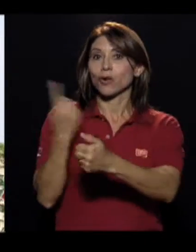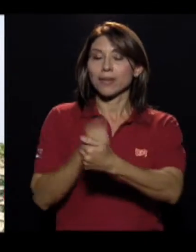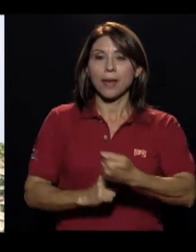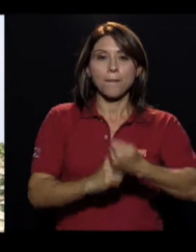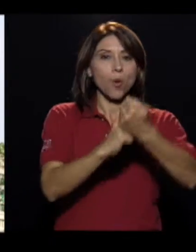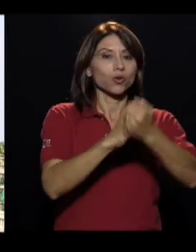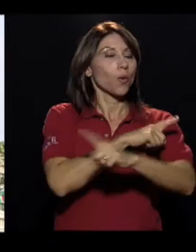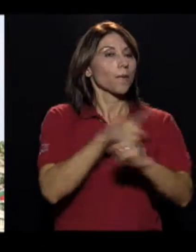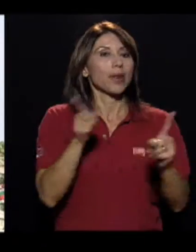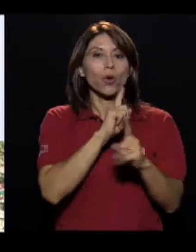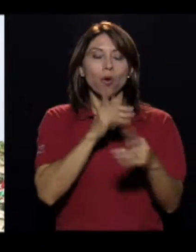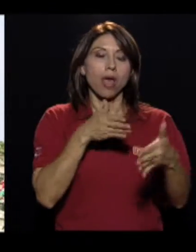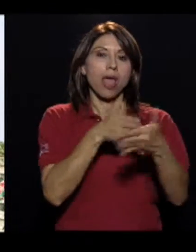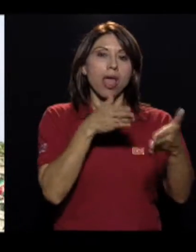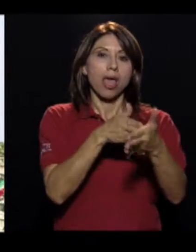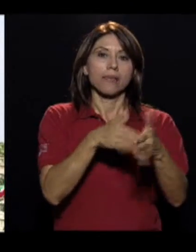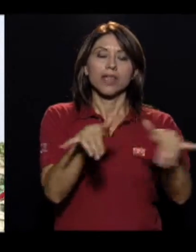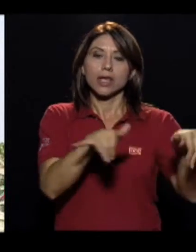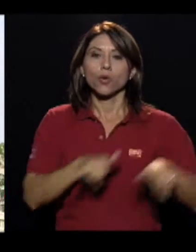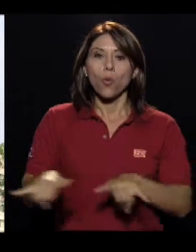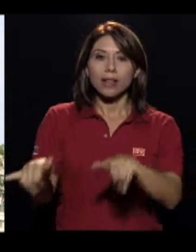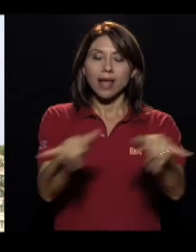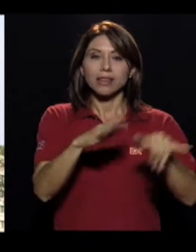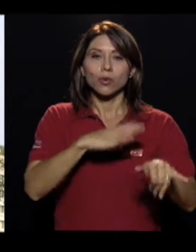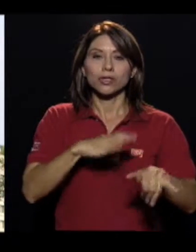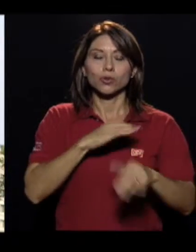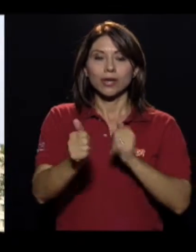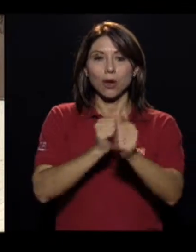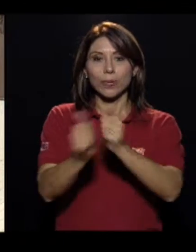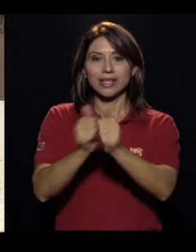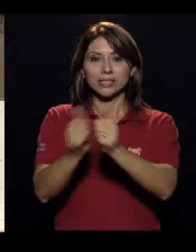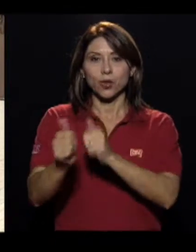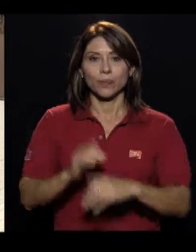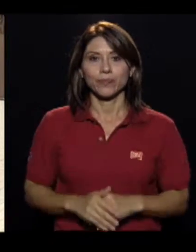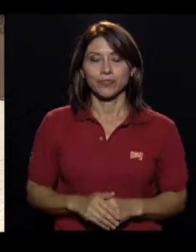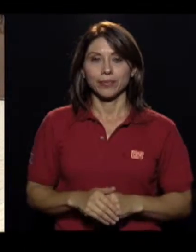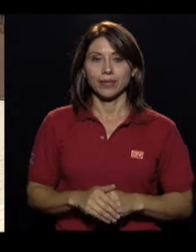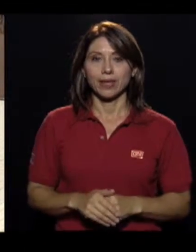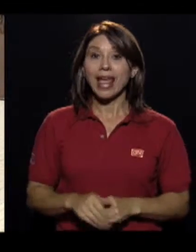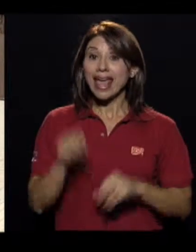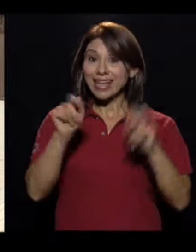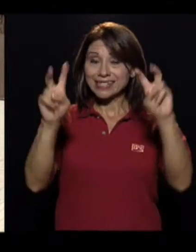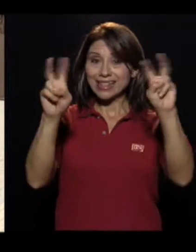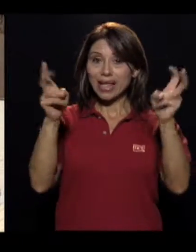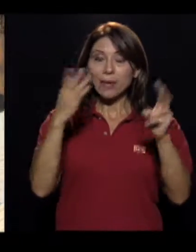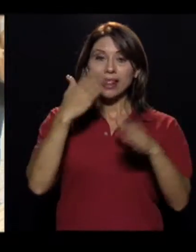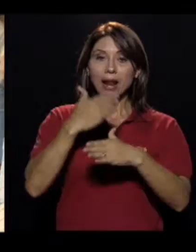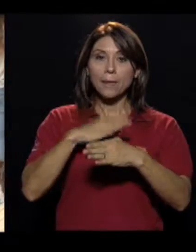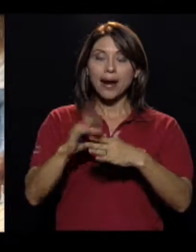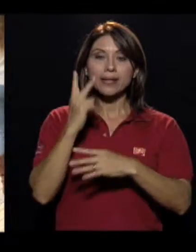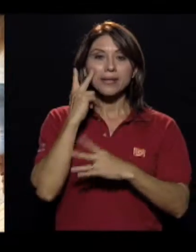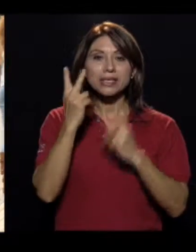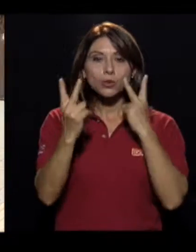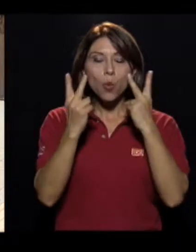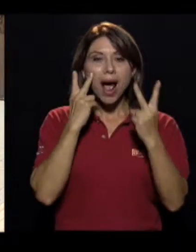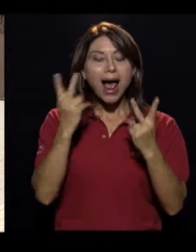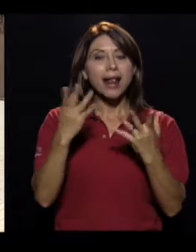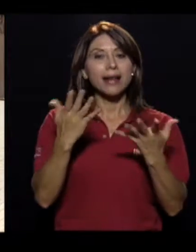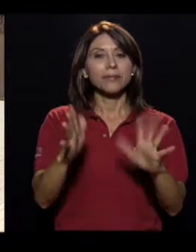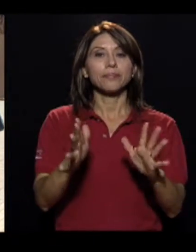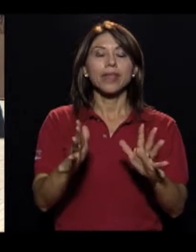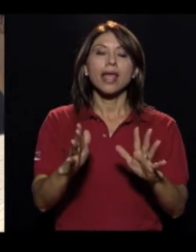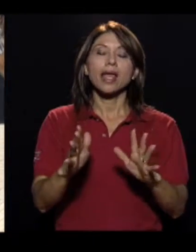y no perjudique la igualdad de condiciones en la competición. En este tema, digamos, de la parte visual, se